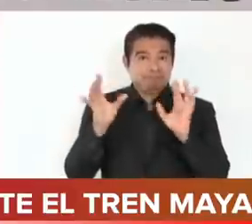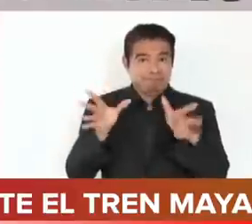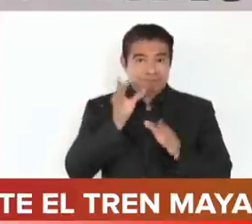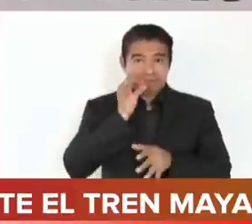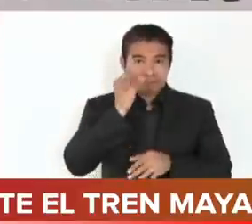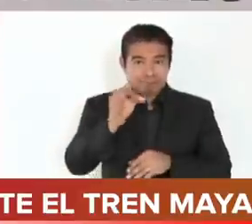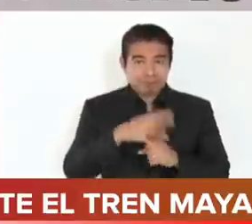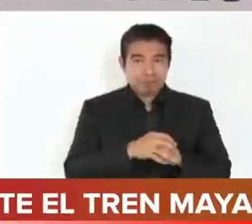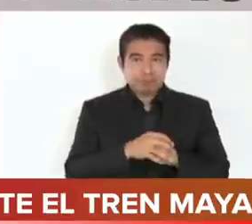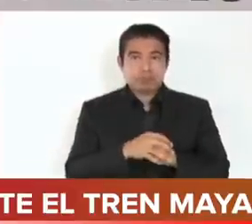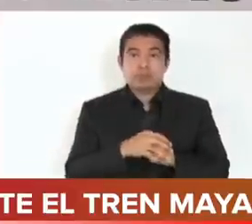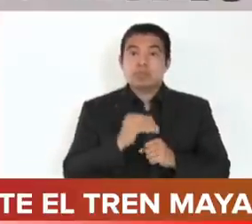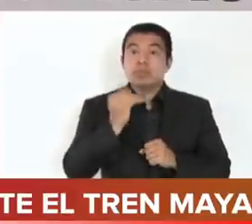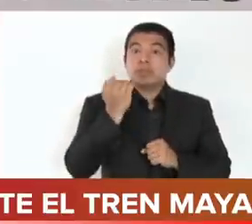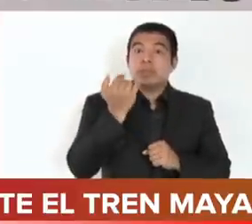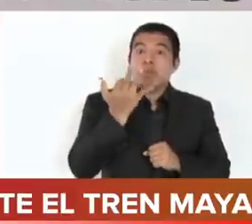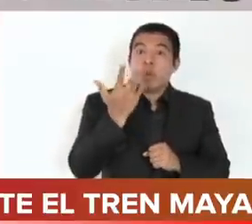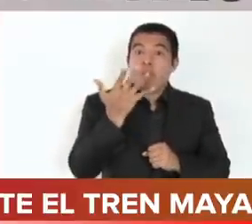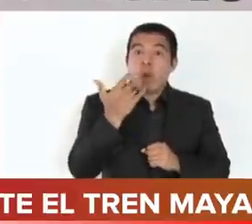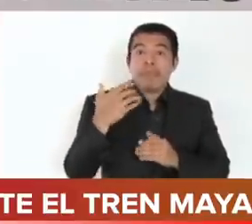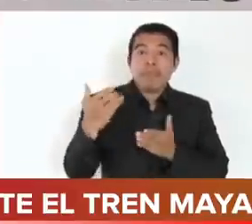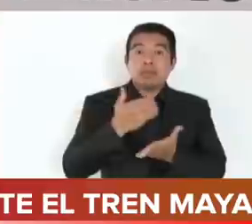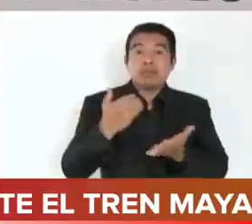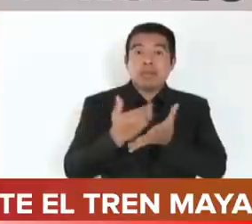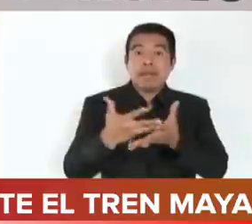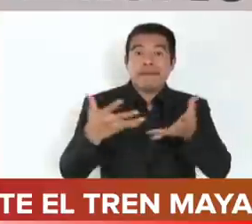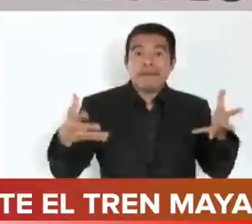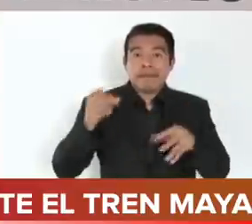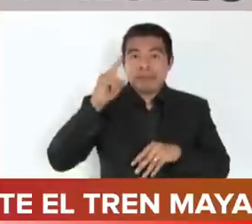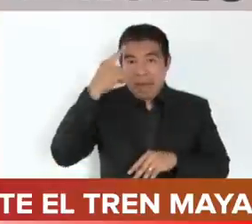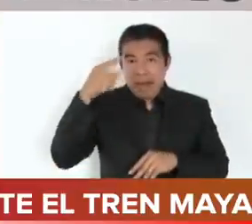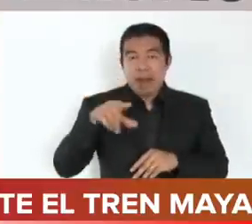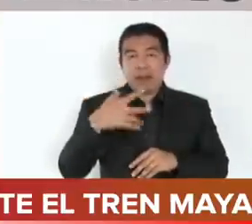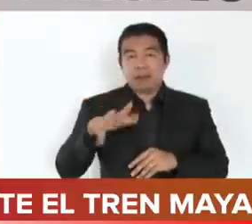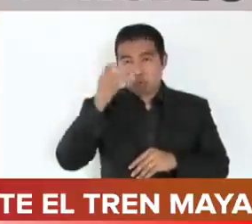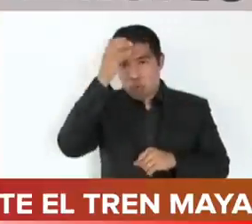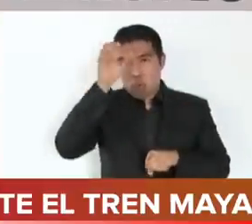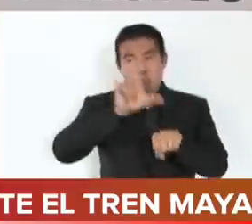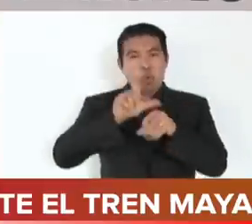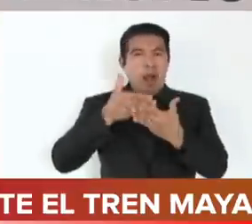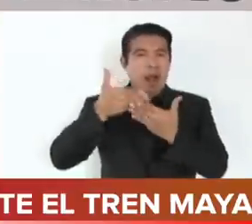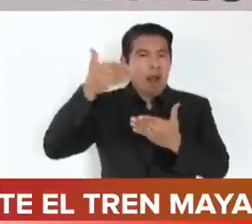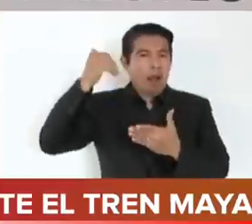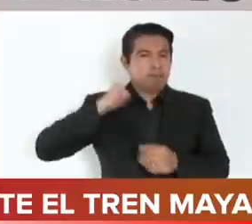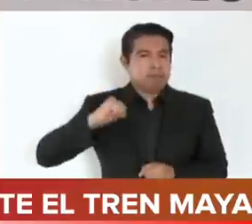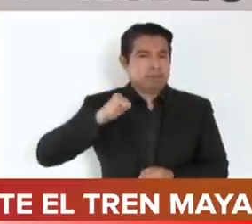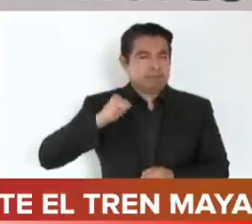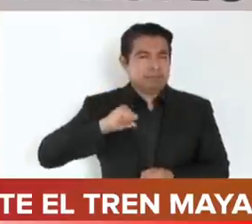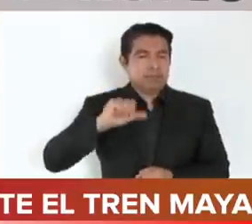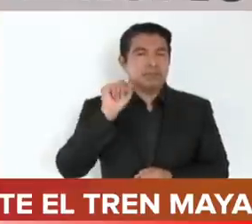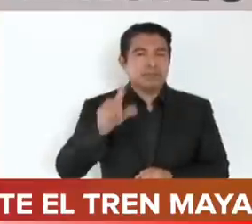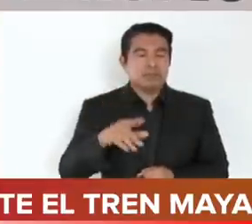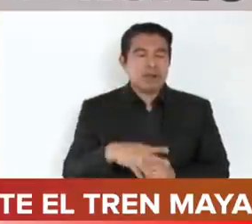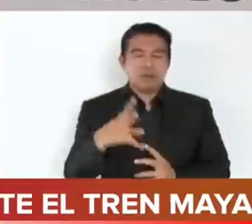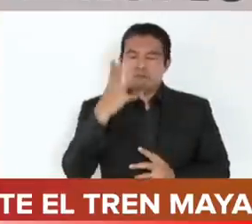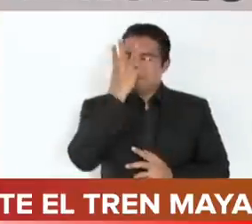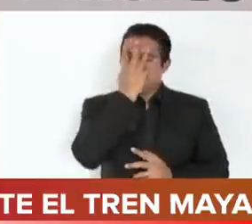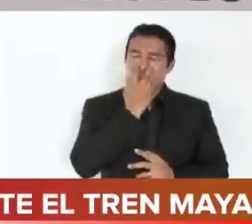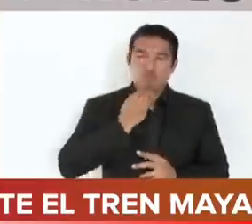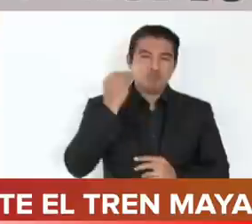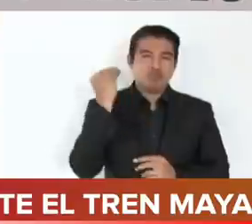de 50 grandes ciudades, de lo más bello que puede haber en el mundo.